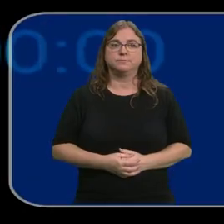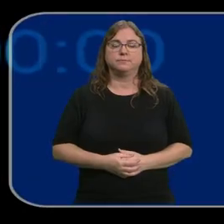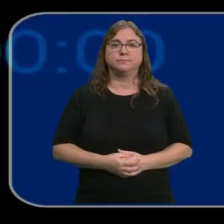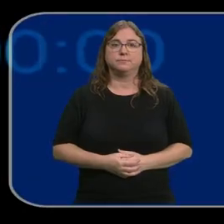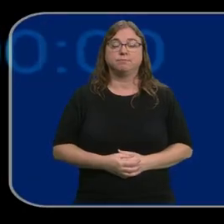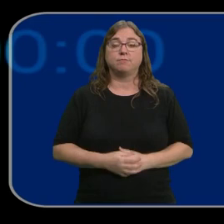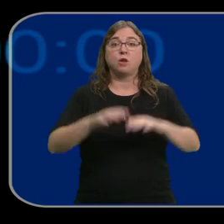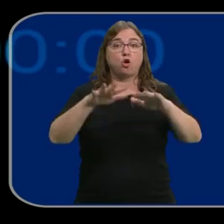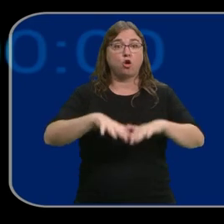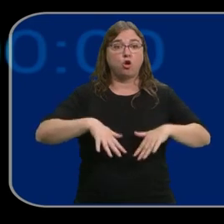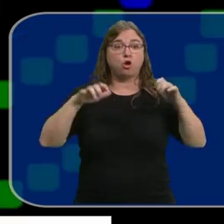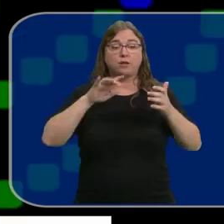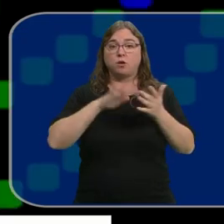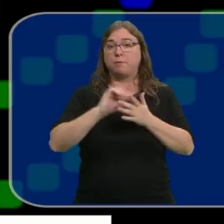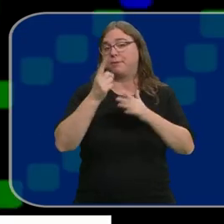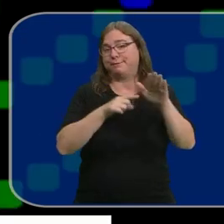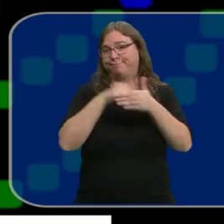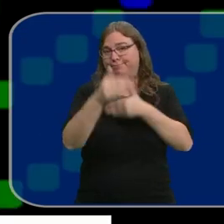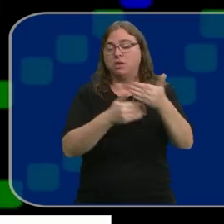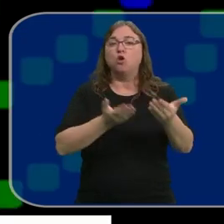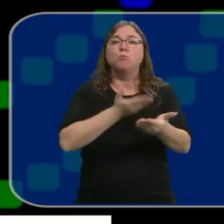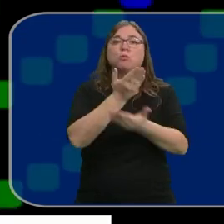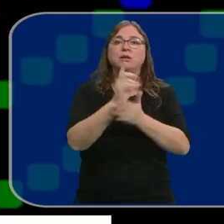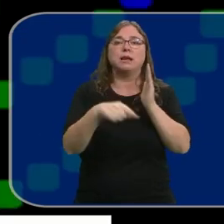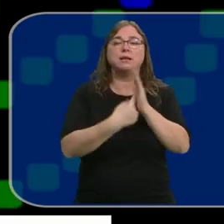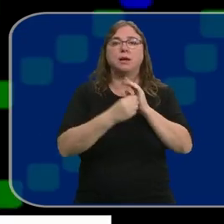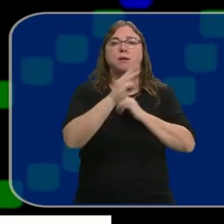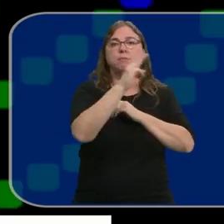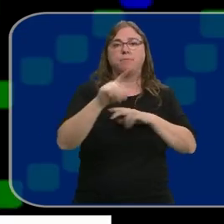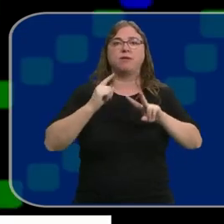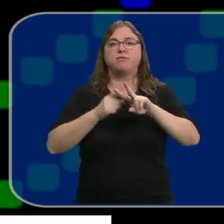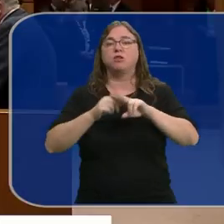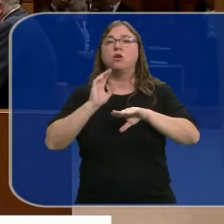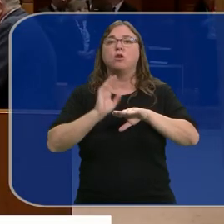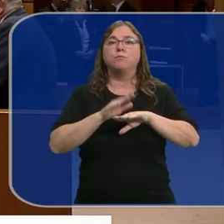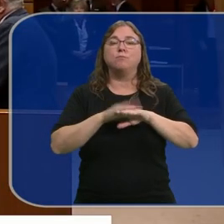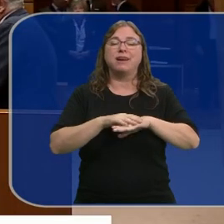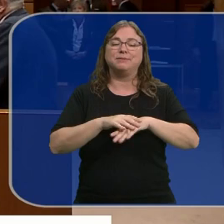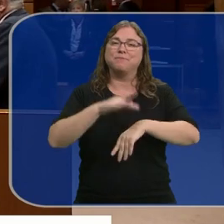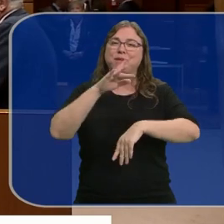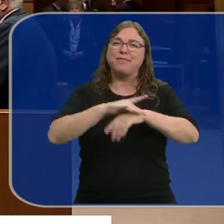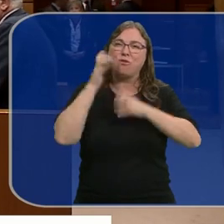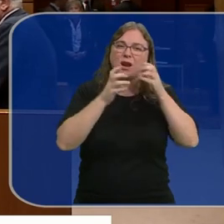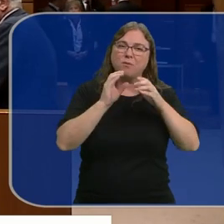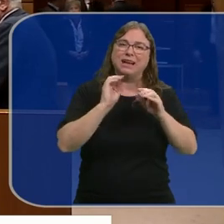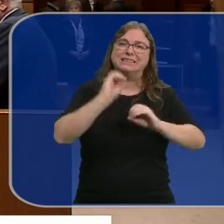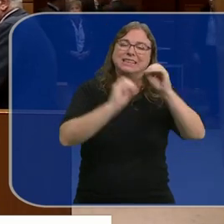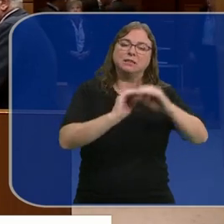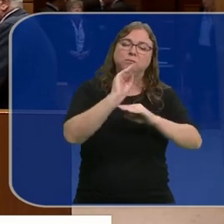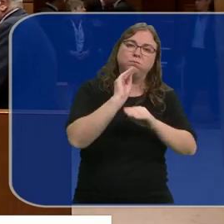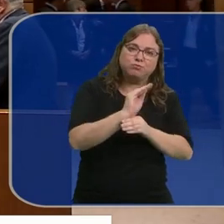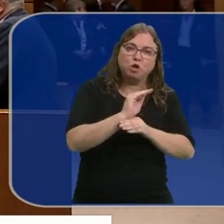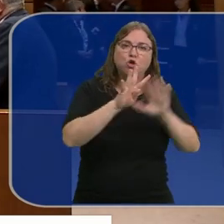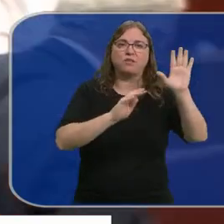Y en las Cortes ha pasado hoy su primer trámite la proposición de ley de PP y Vox para rebajar las tasas veterinarias con una bonificación del 95